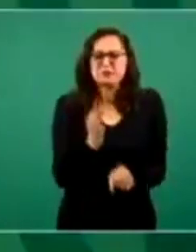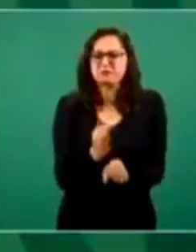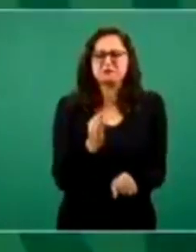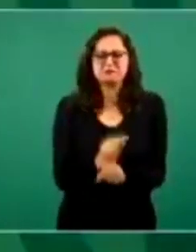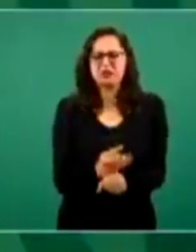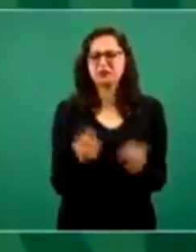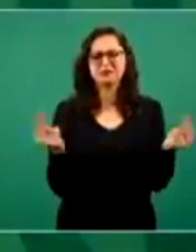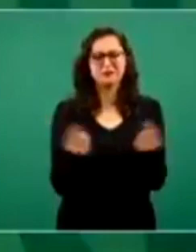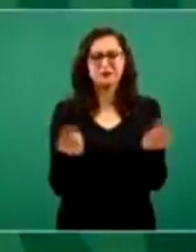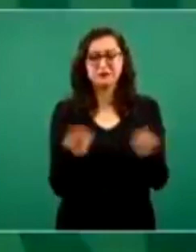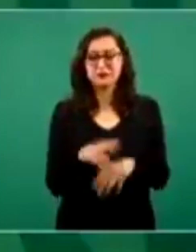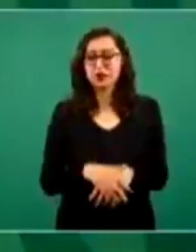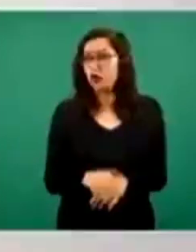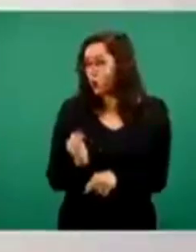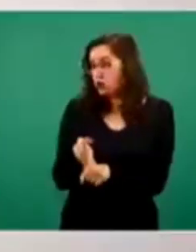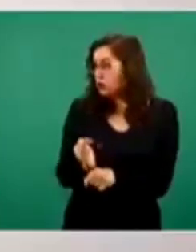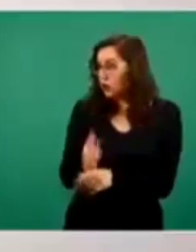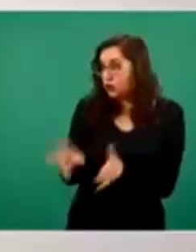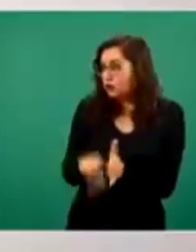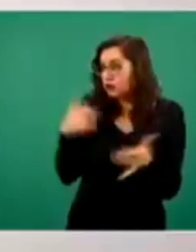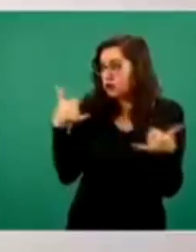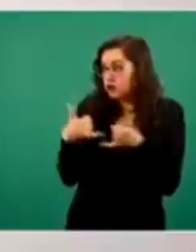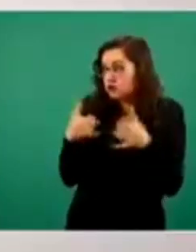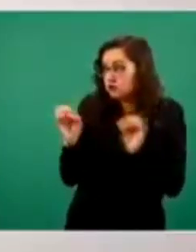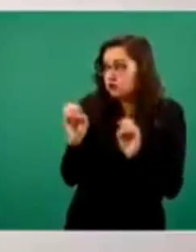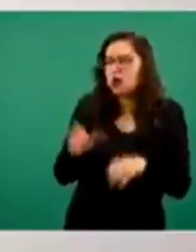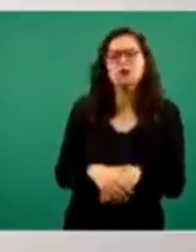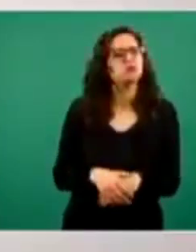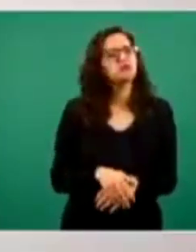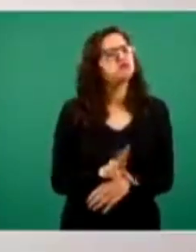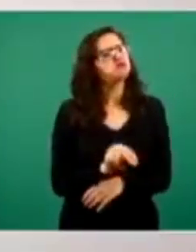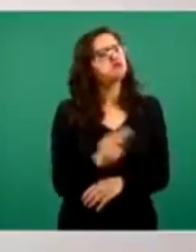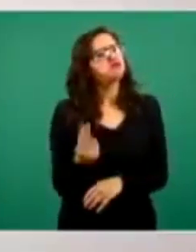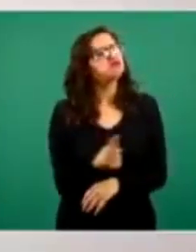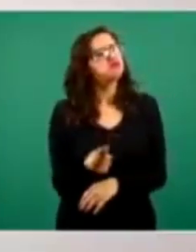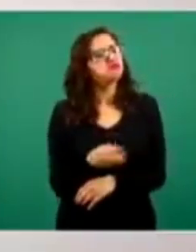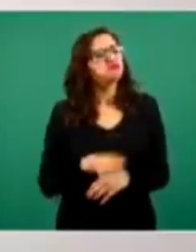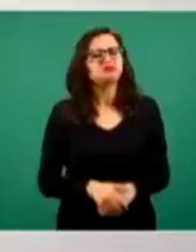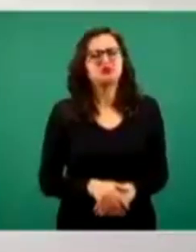momento no va necesario volver a hablar con él. No, no hace falta. O sea,